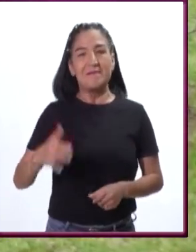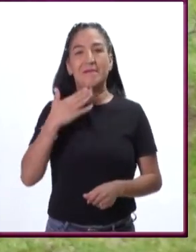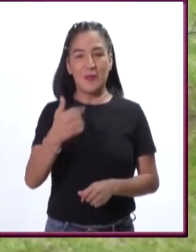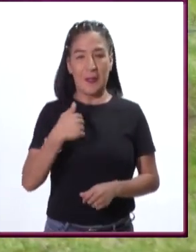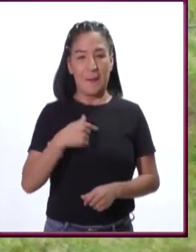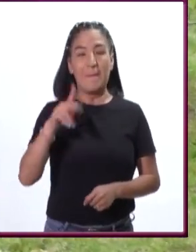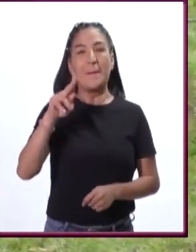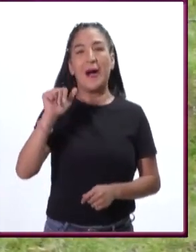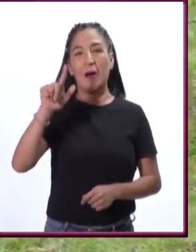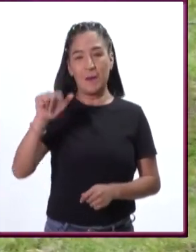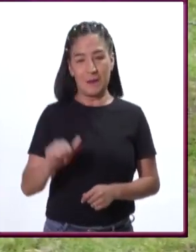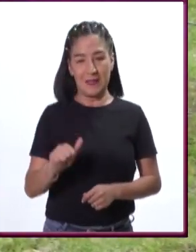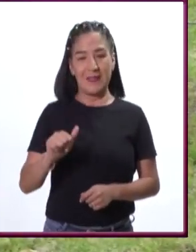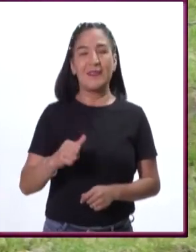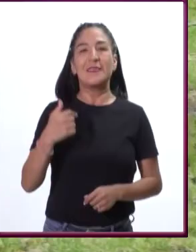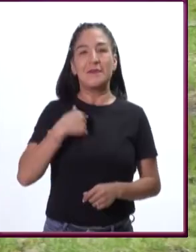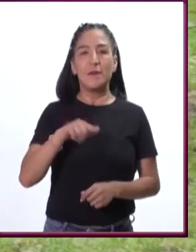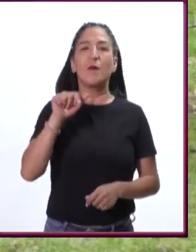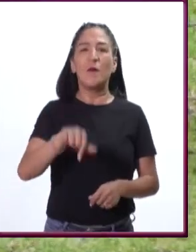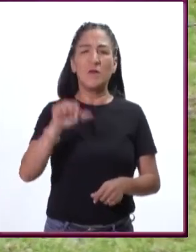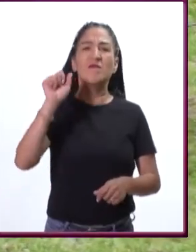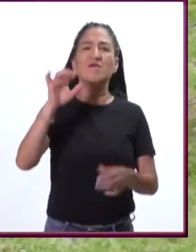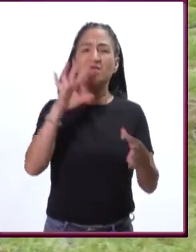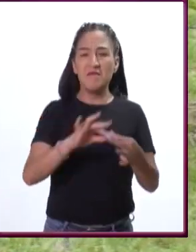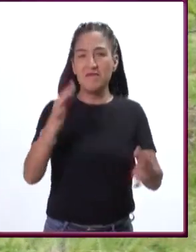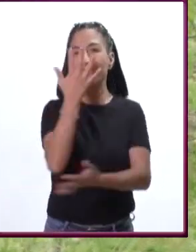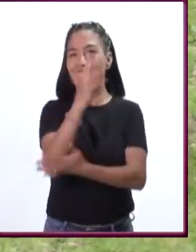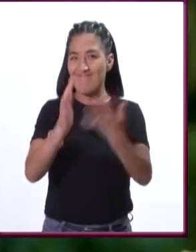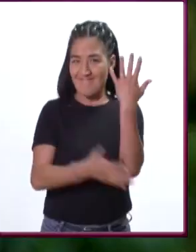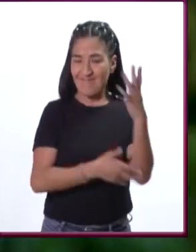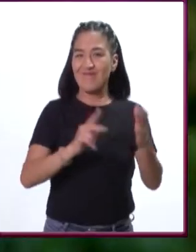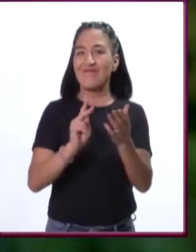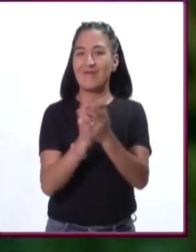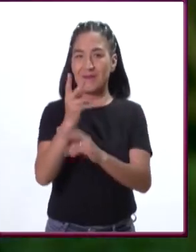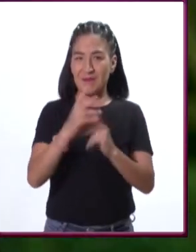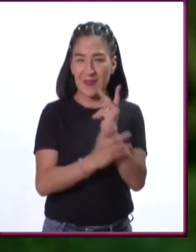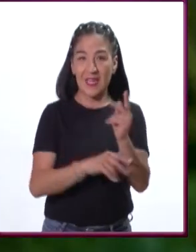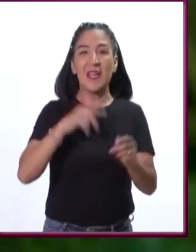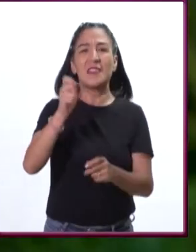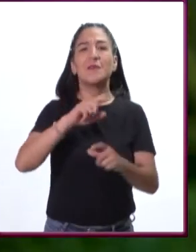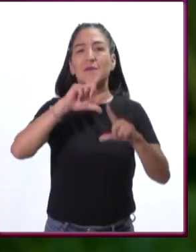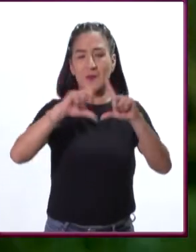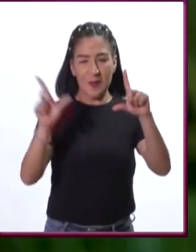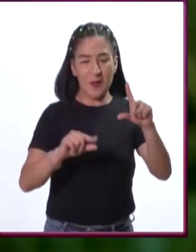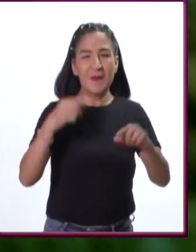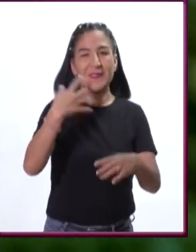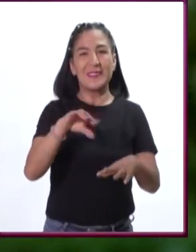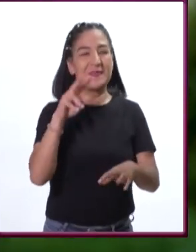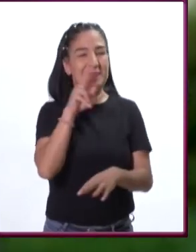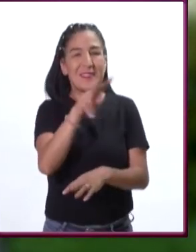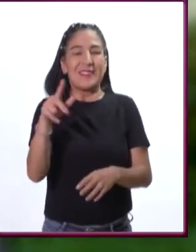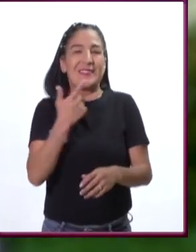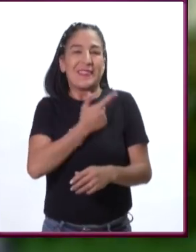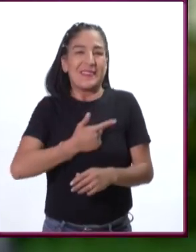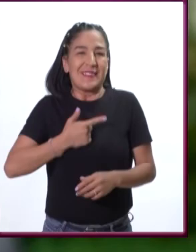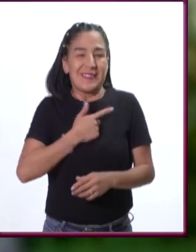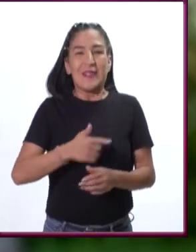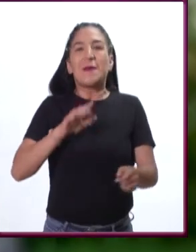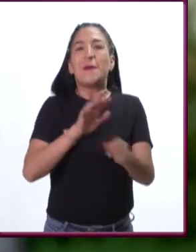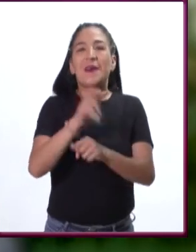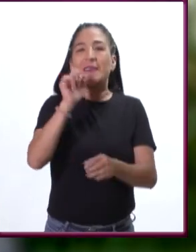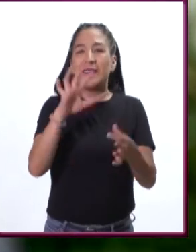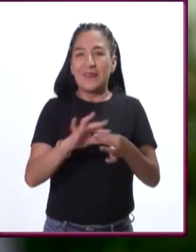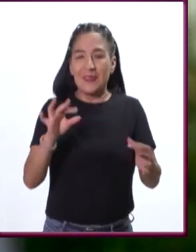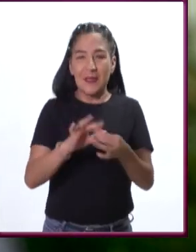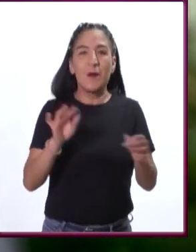Yo soy Paula Valdés y hoy hablaremos de biodiversidad. Veremos paisajes de México que roban el aliento. Y hablaremos